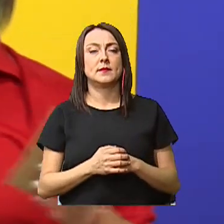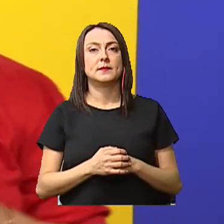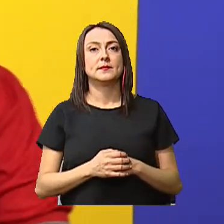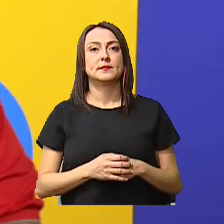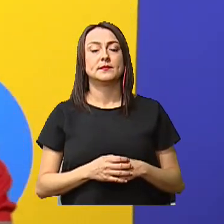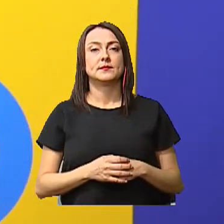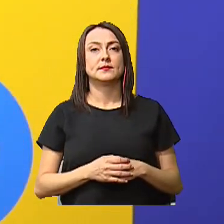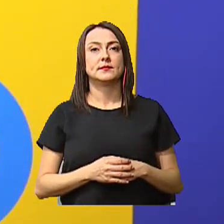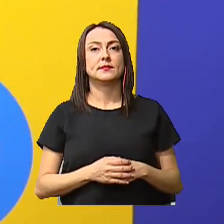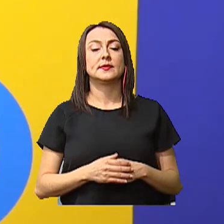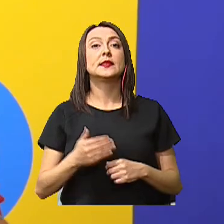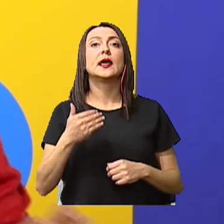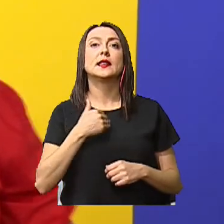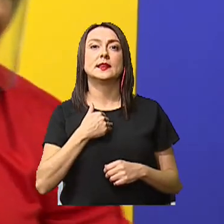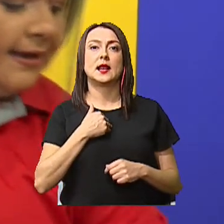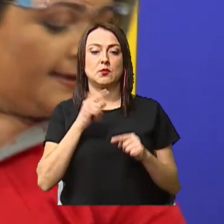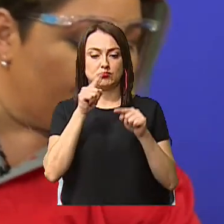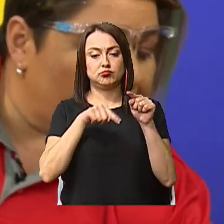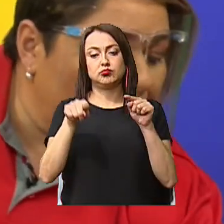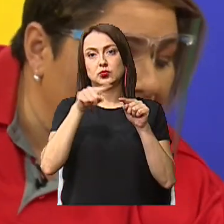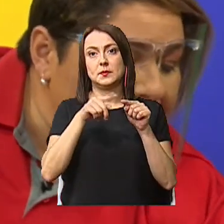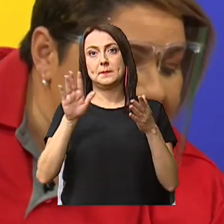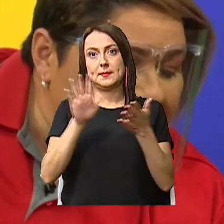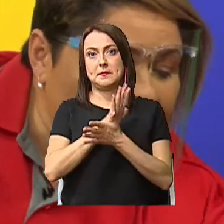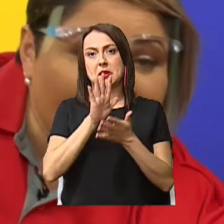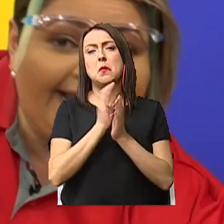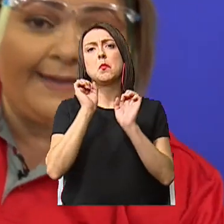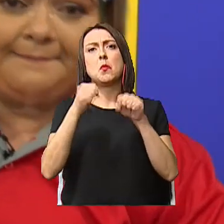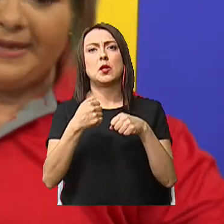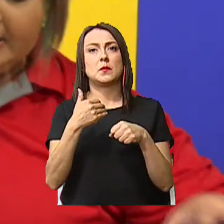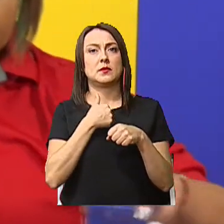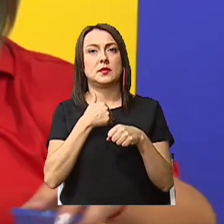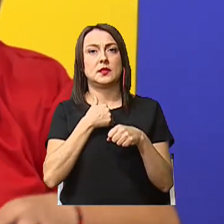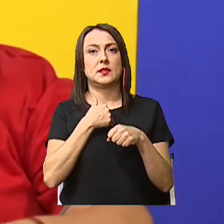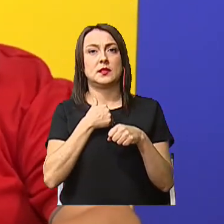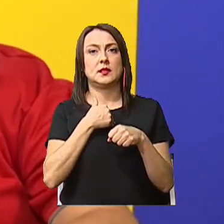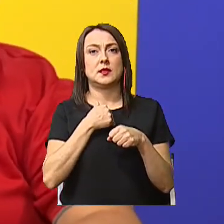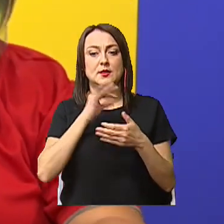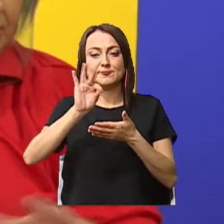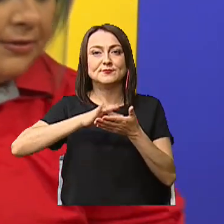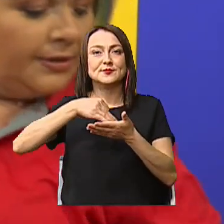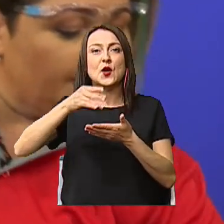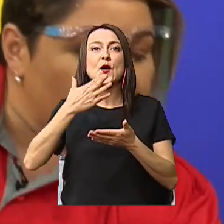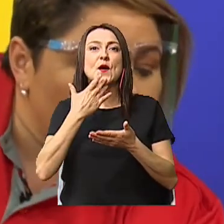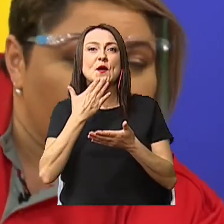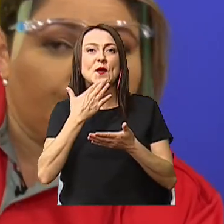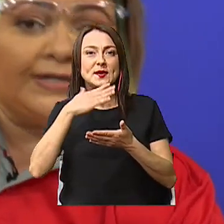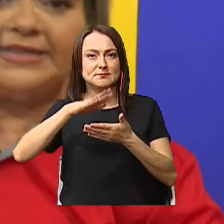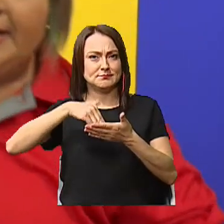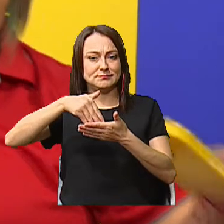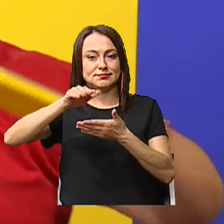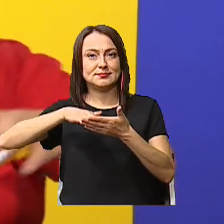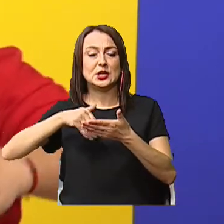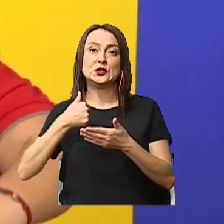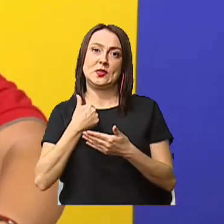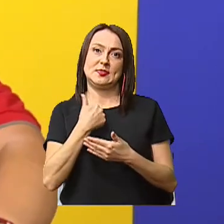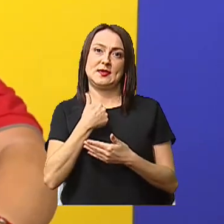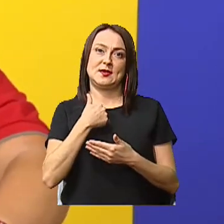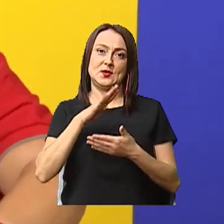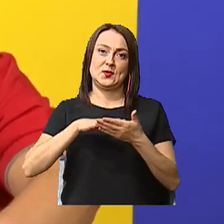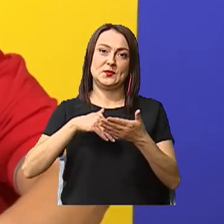van a tener los rollitos de papel Podemos tener témperas En este caso Yo aquí tengo